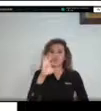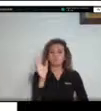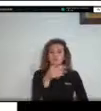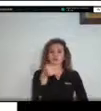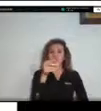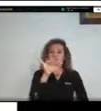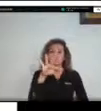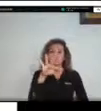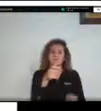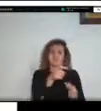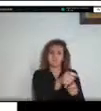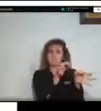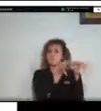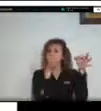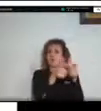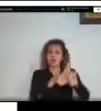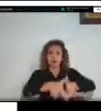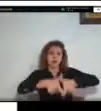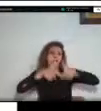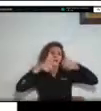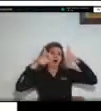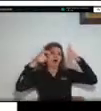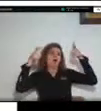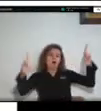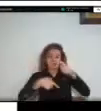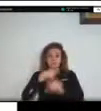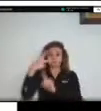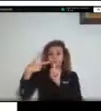de Colombia, está otro municipio como el Mapiripán,